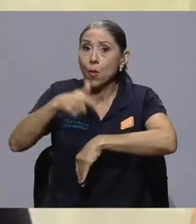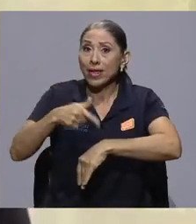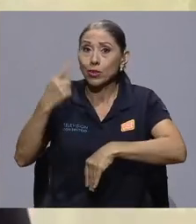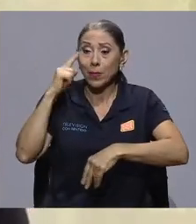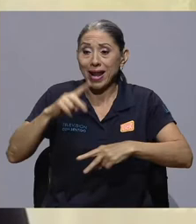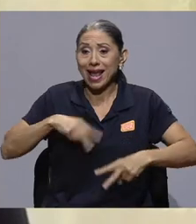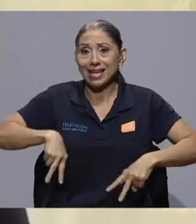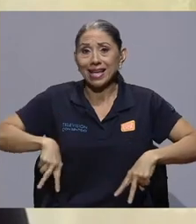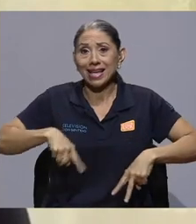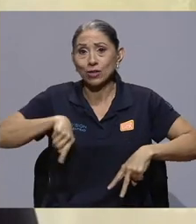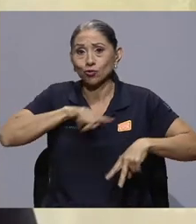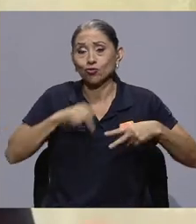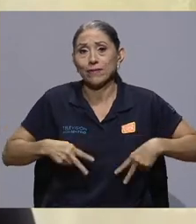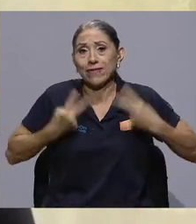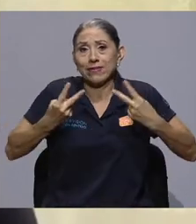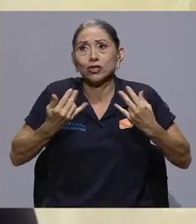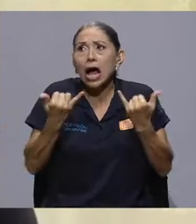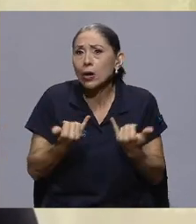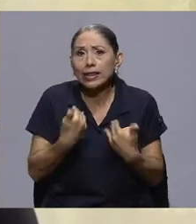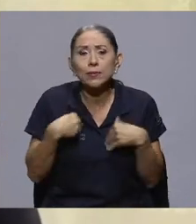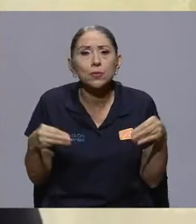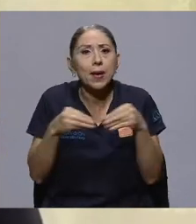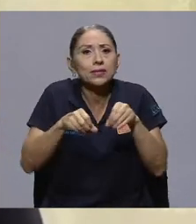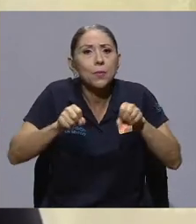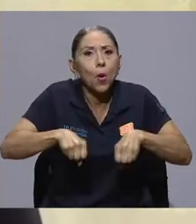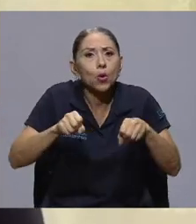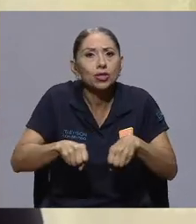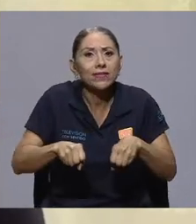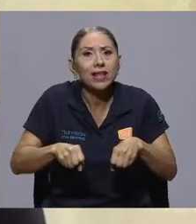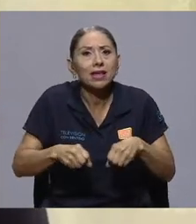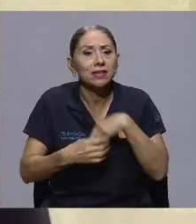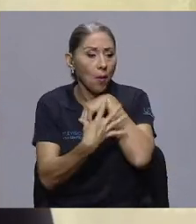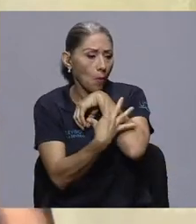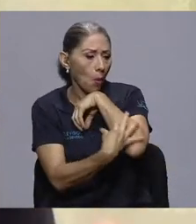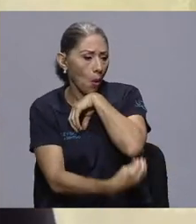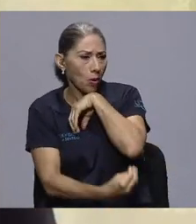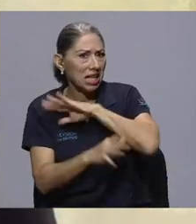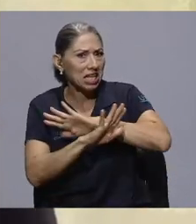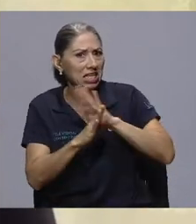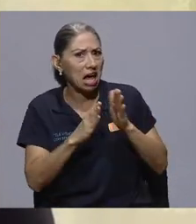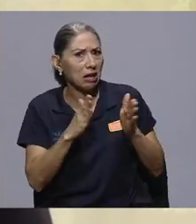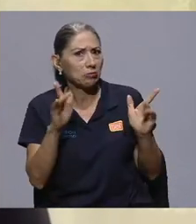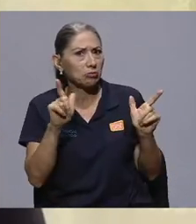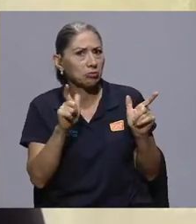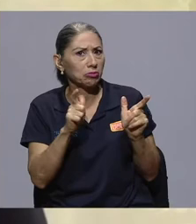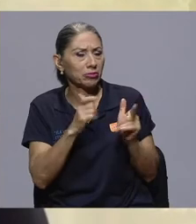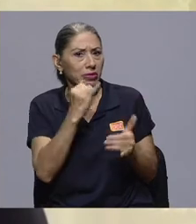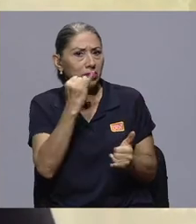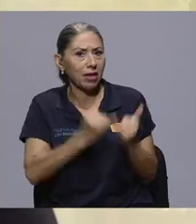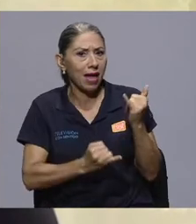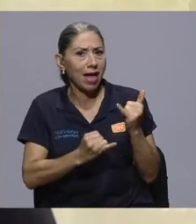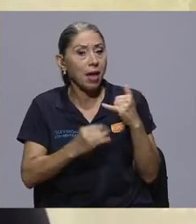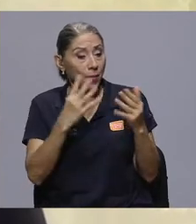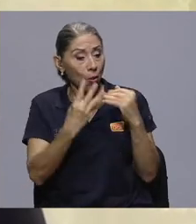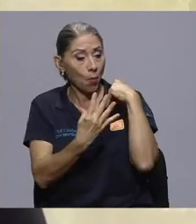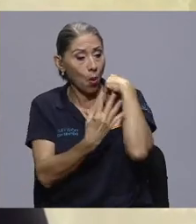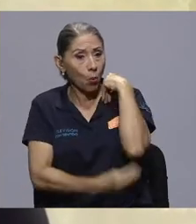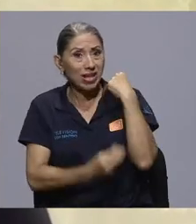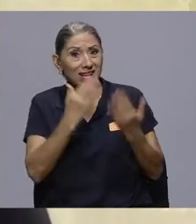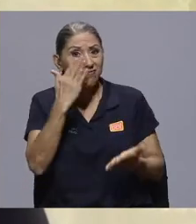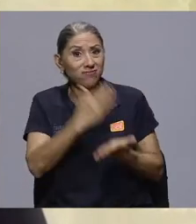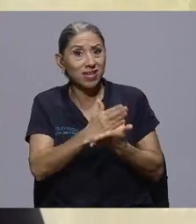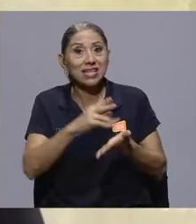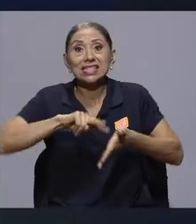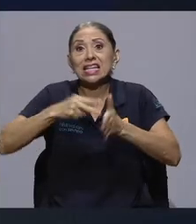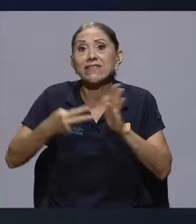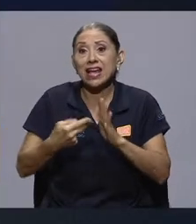posibilidades. Es cuando está más gente saliendo de la pobreza, pero también salir de la pobreza significa tener más capacidad de compra